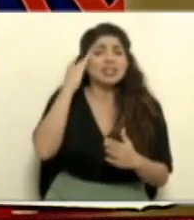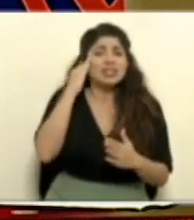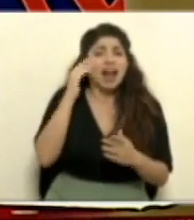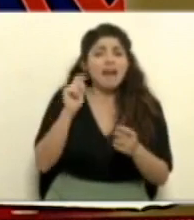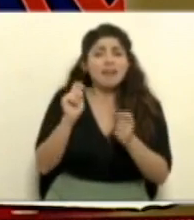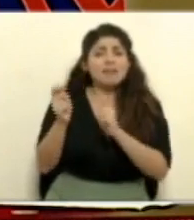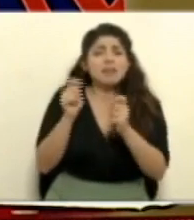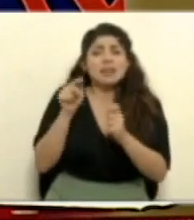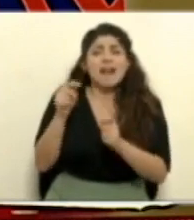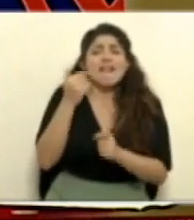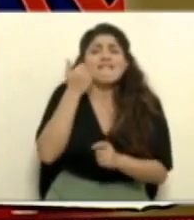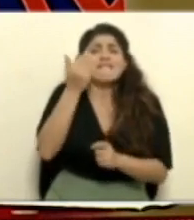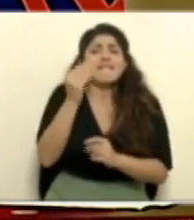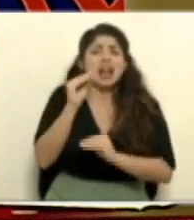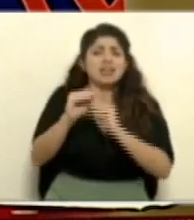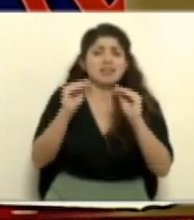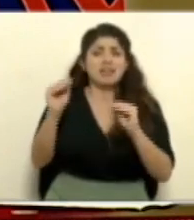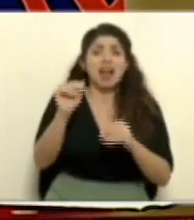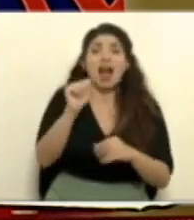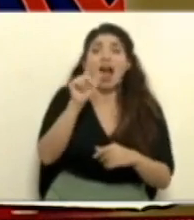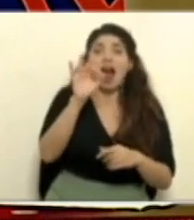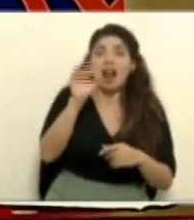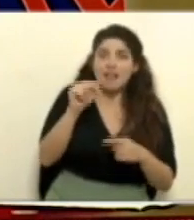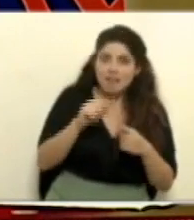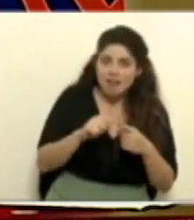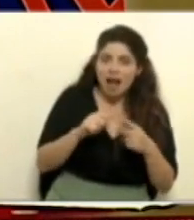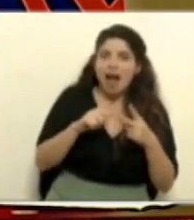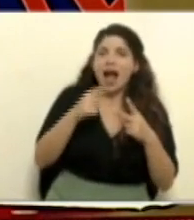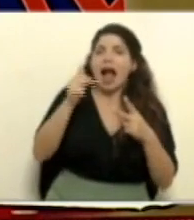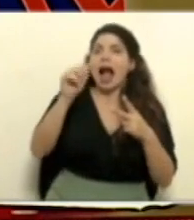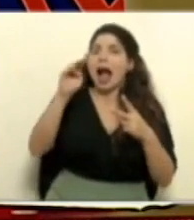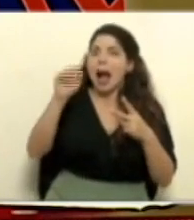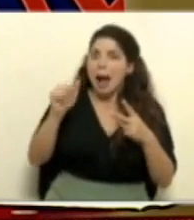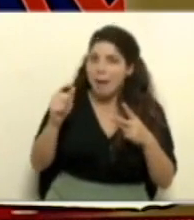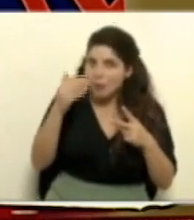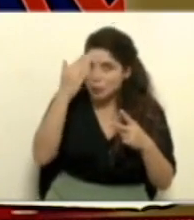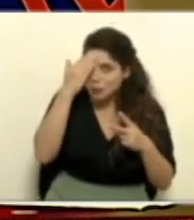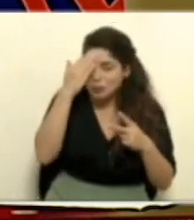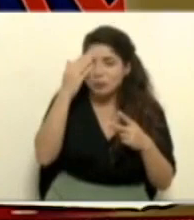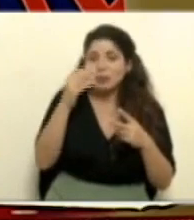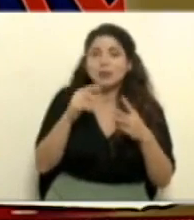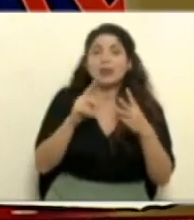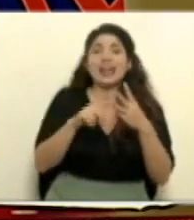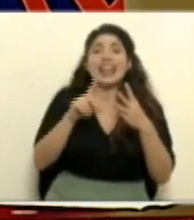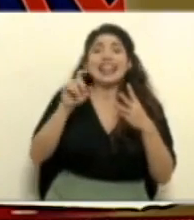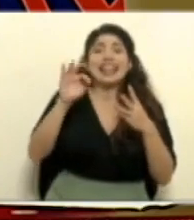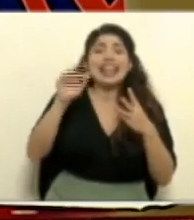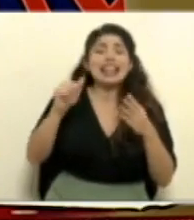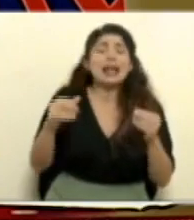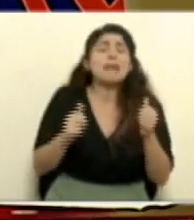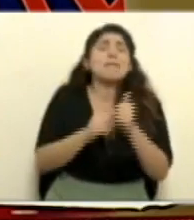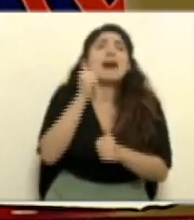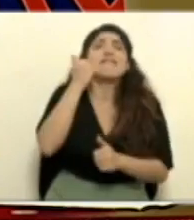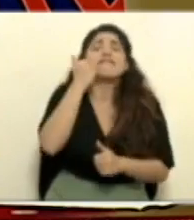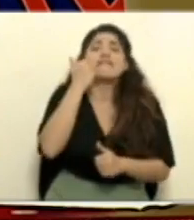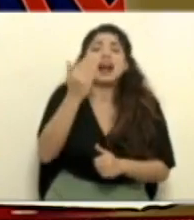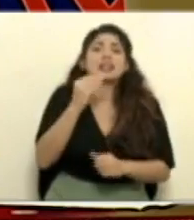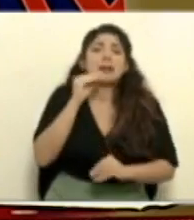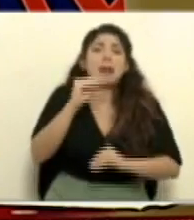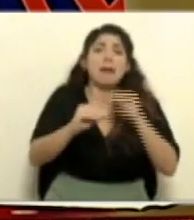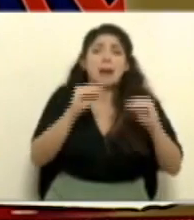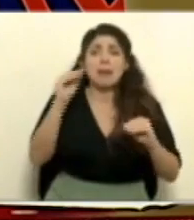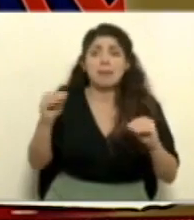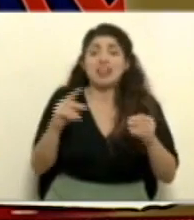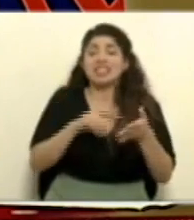muchísimo más transmisibles, lo sabíamos con la alfa, lo sabíamos con la gamma, muchísimo más transmisible la variante delta. Ahora, las